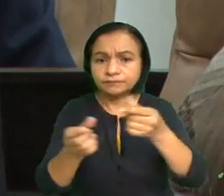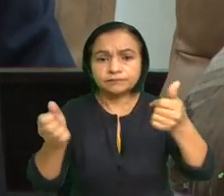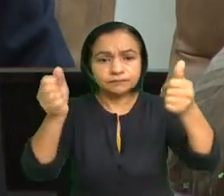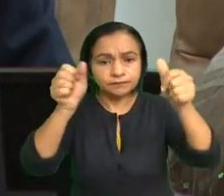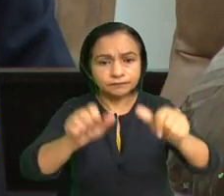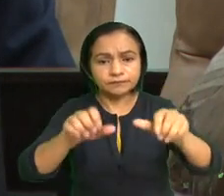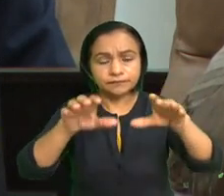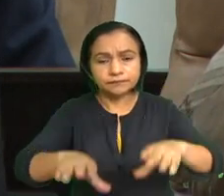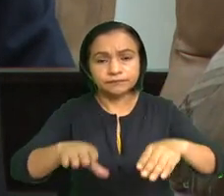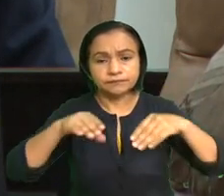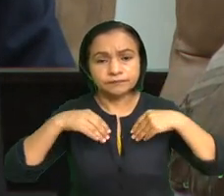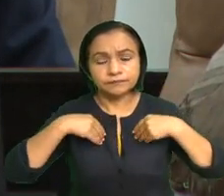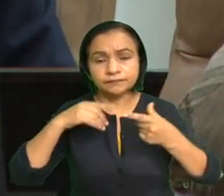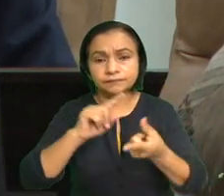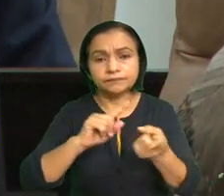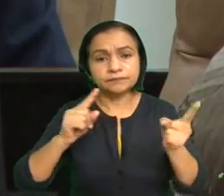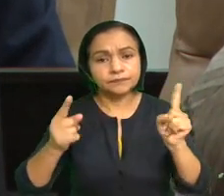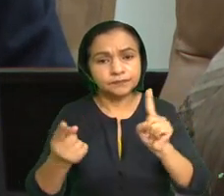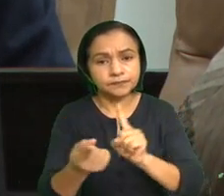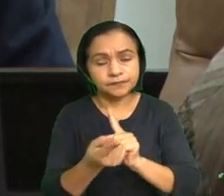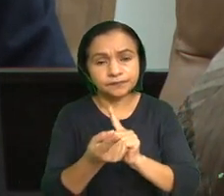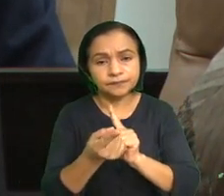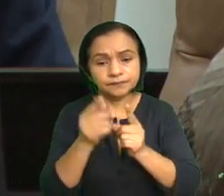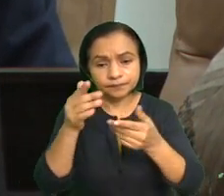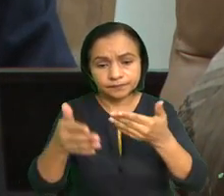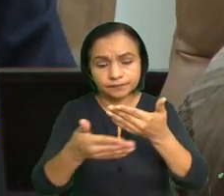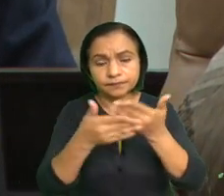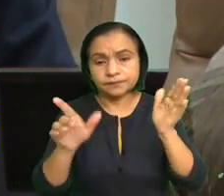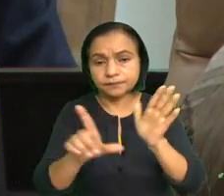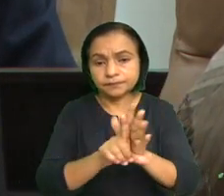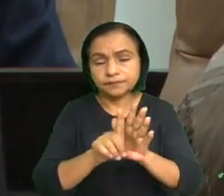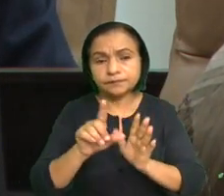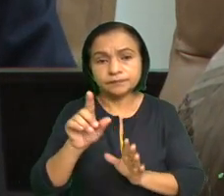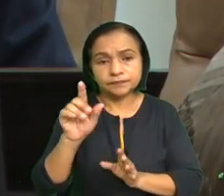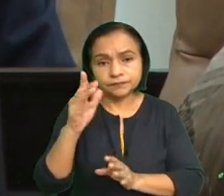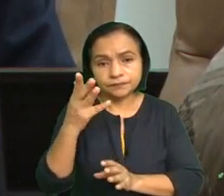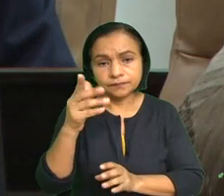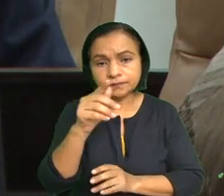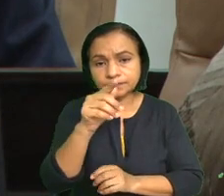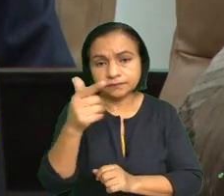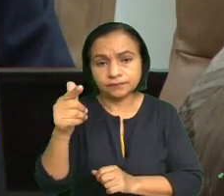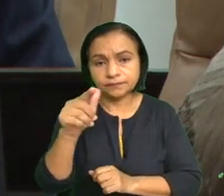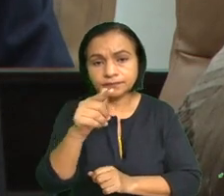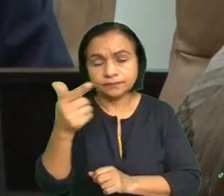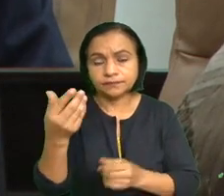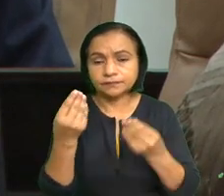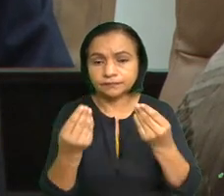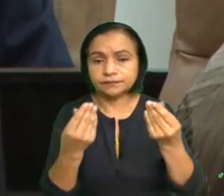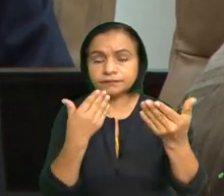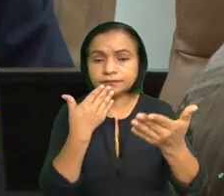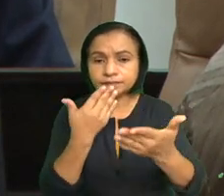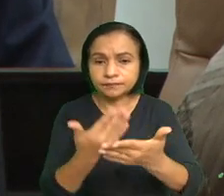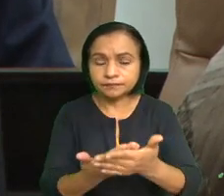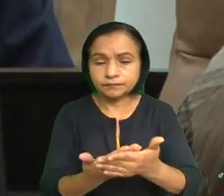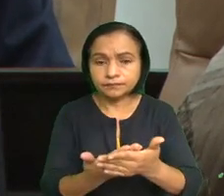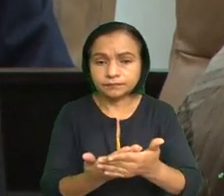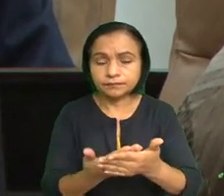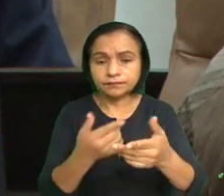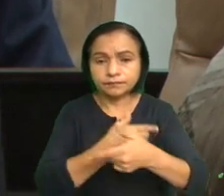iniciativa de reformas y adiciones a la Ley 977. Muchas gracias, estimado Presidente. Gracias.